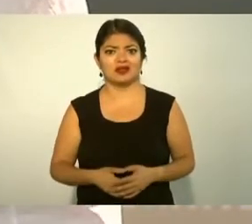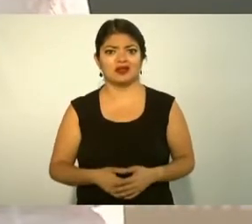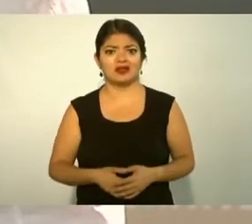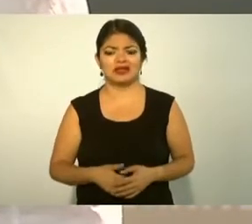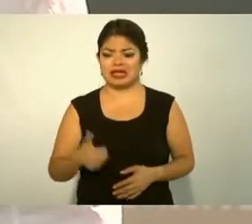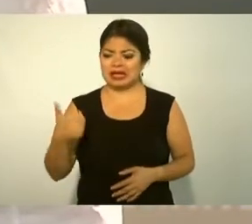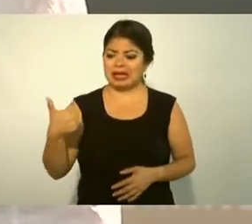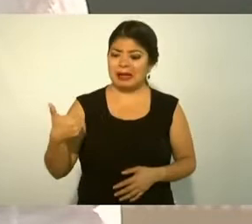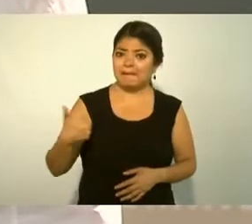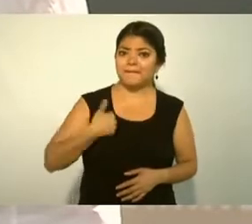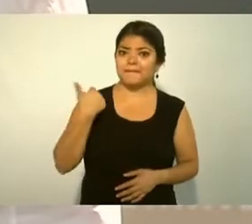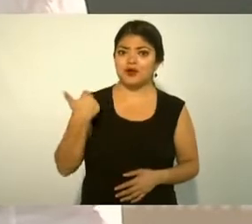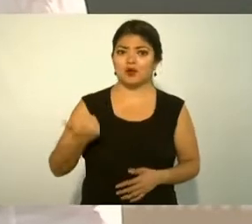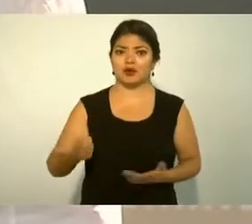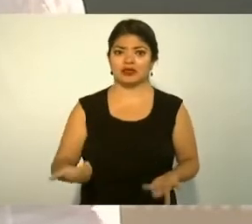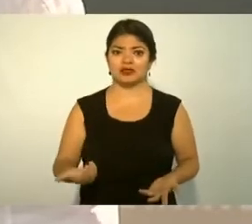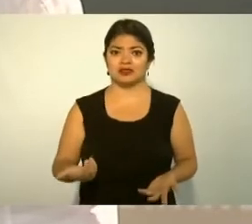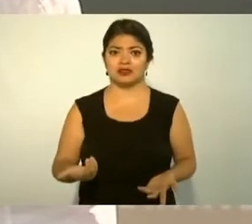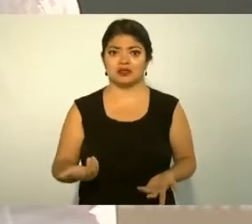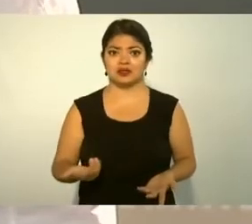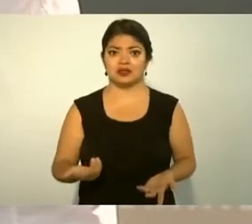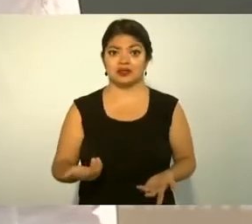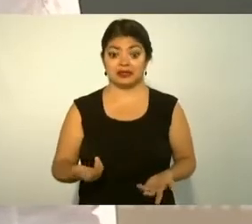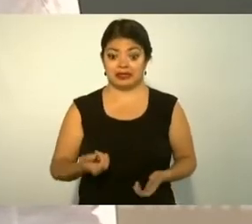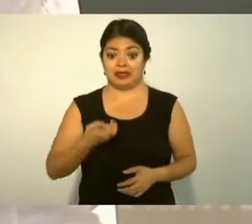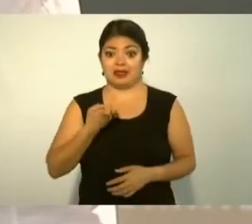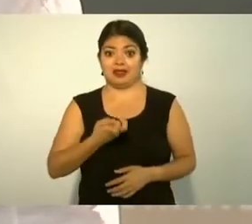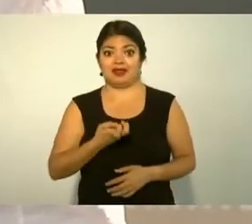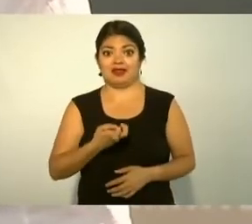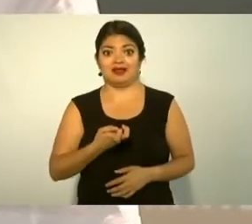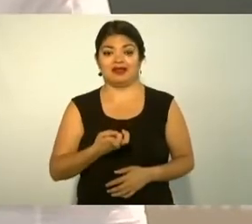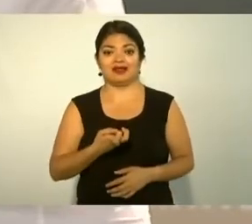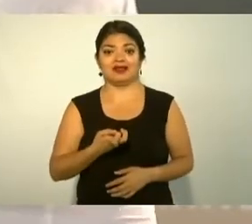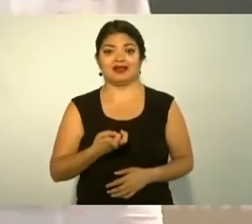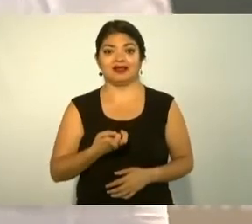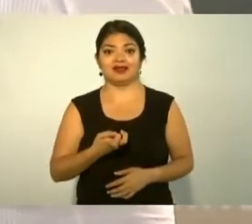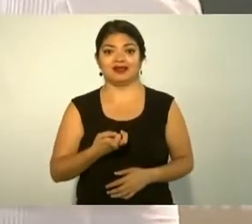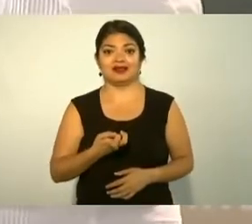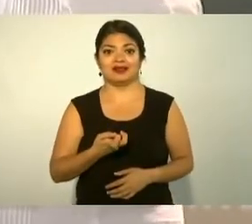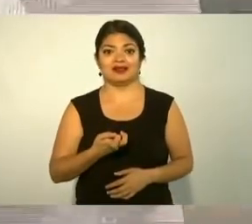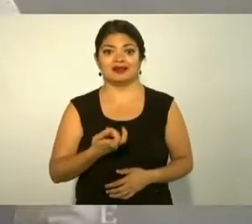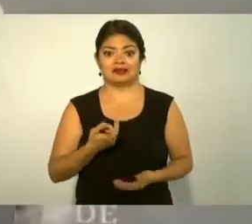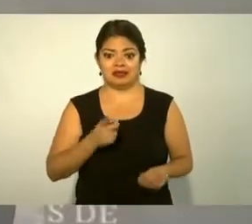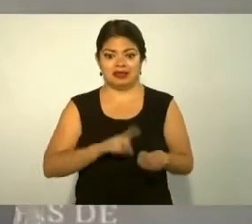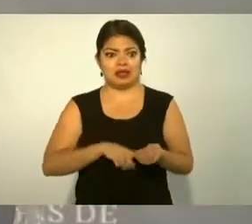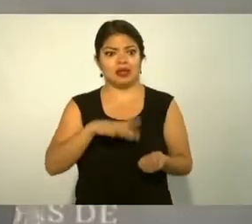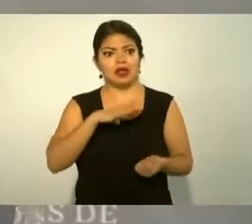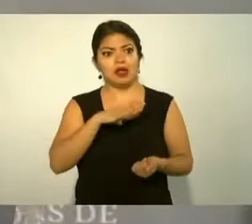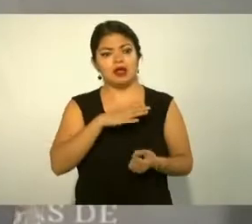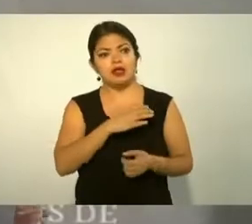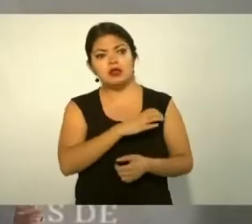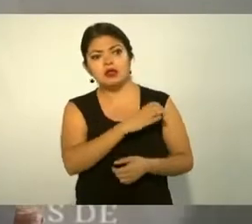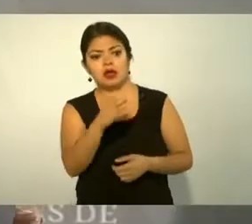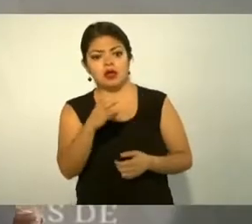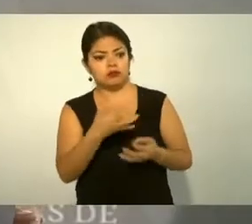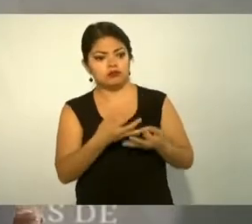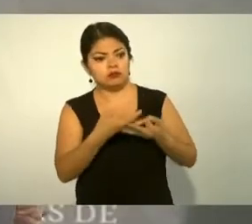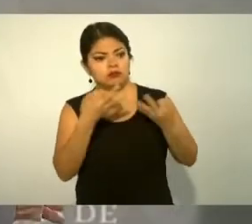aprovechar este los espacios para